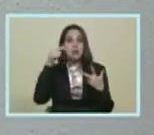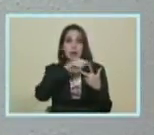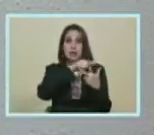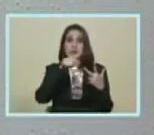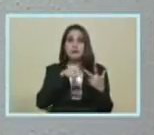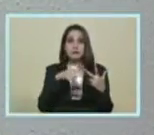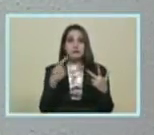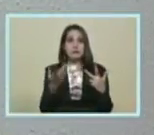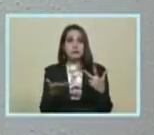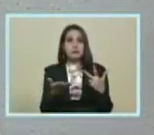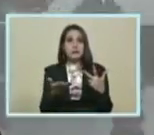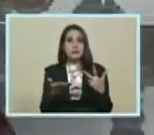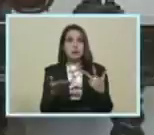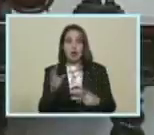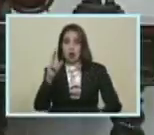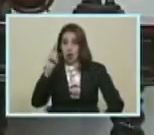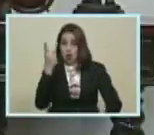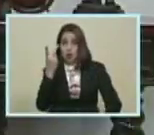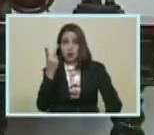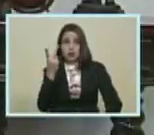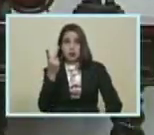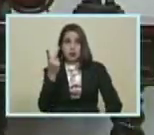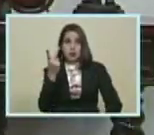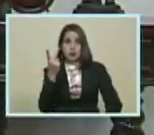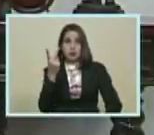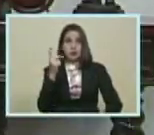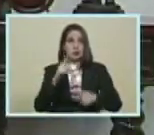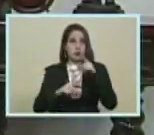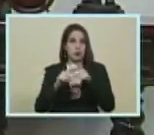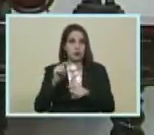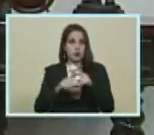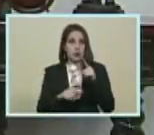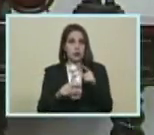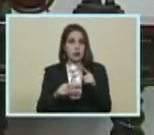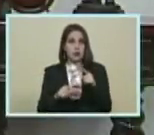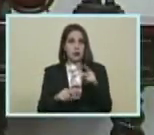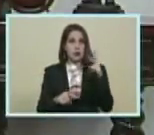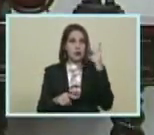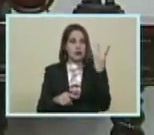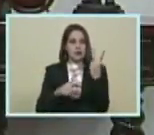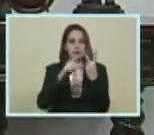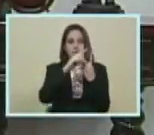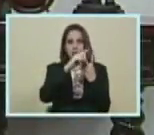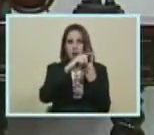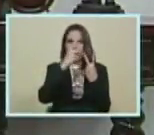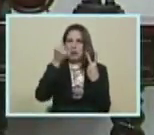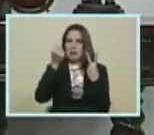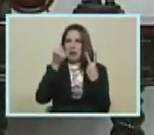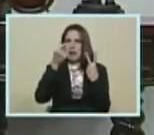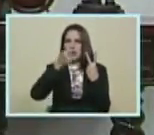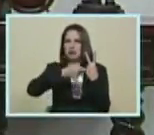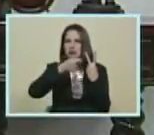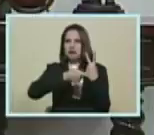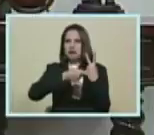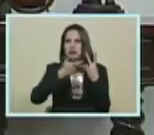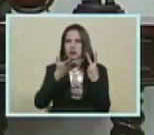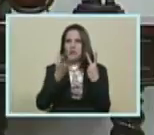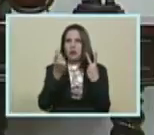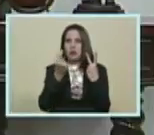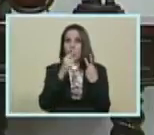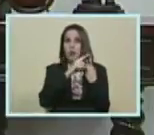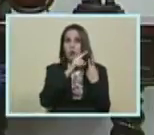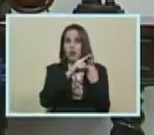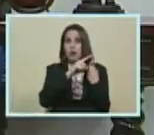Cuídate Hay dos extremos En la fijación De precios Un extremo